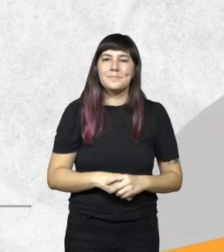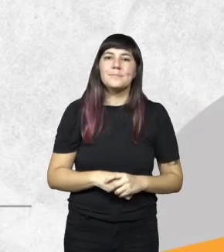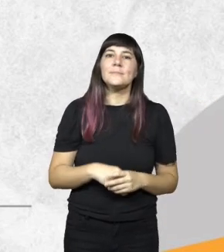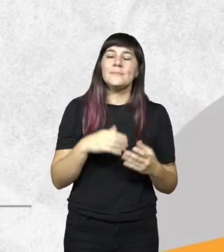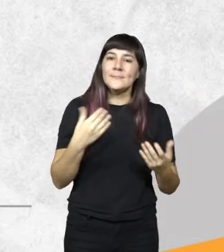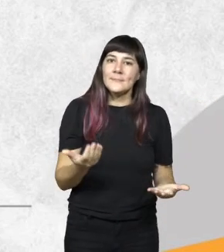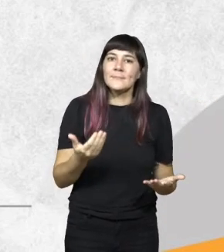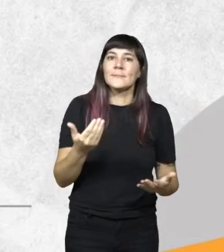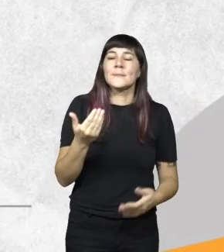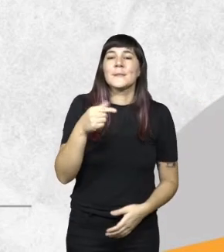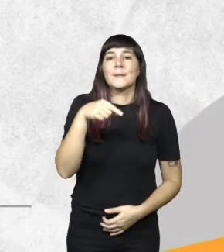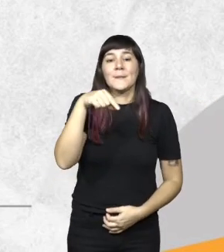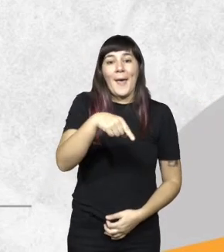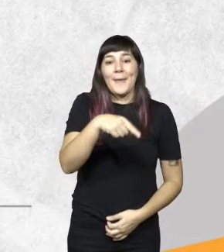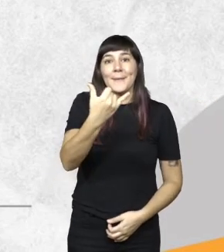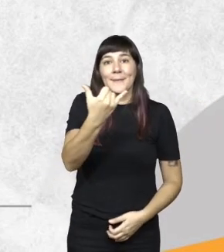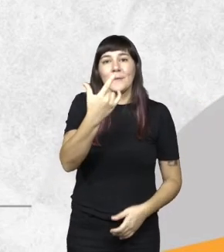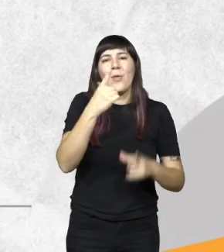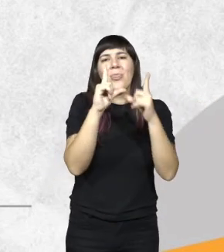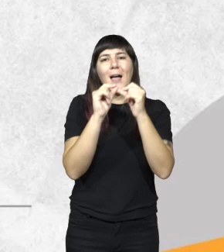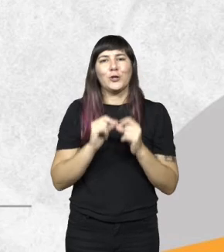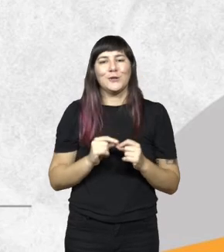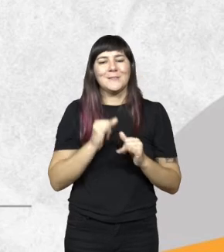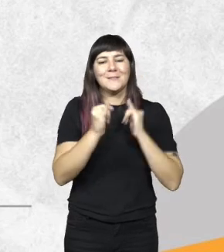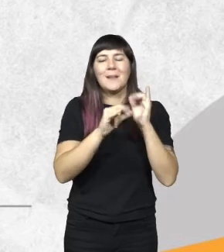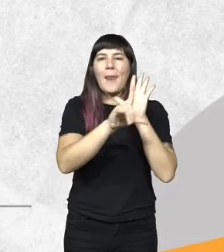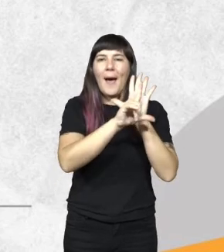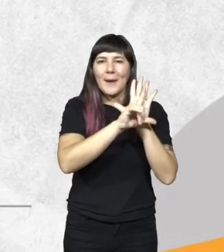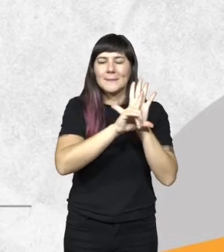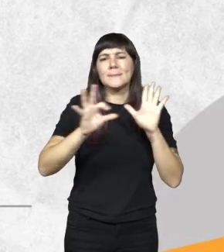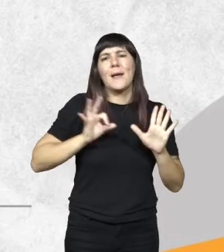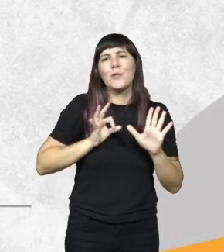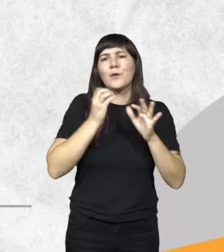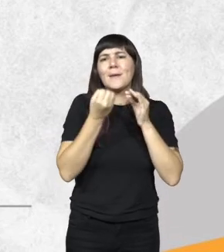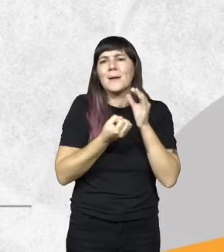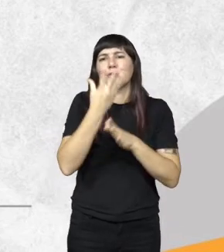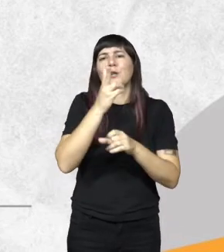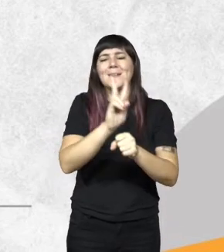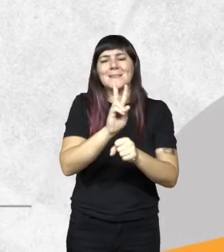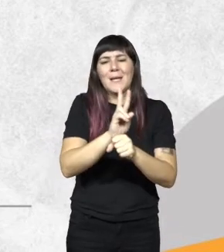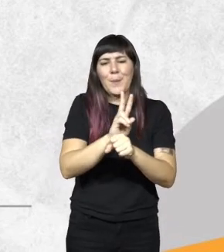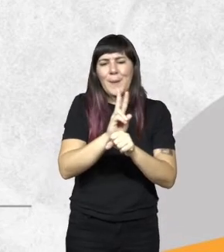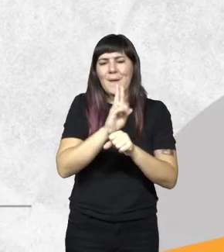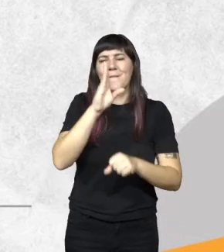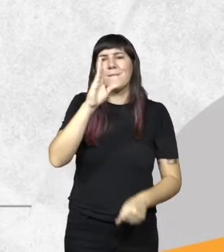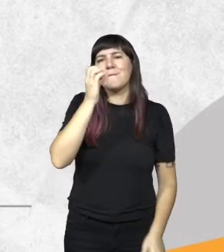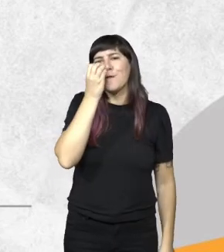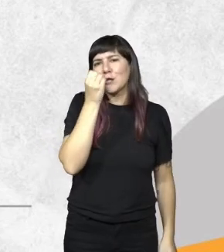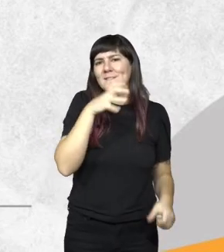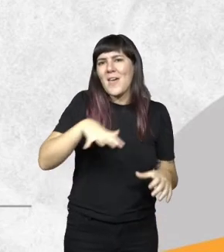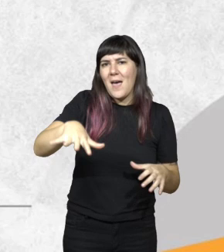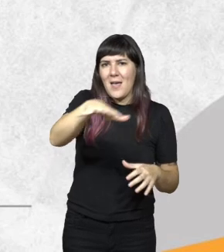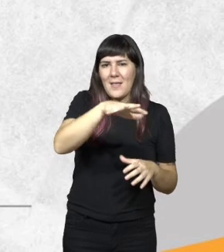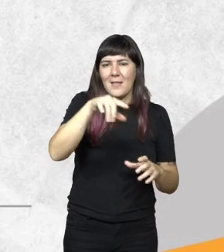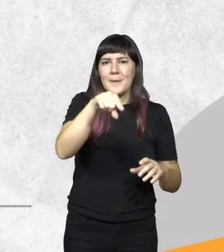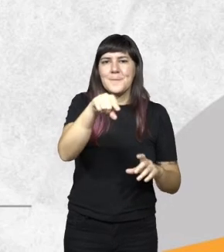bueno acá tenemos algunos datos legales del año de creación de la reserva de biósfera que había sido